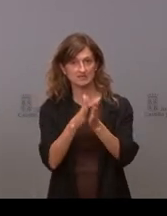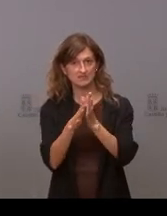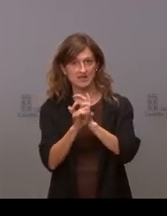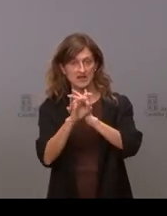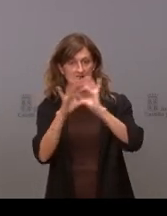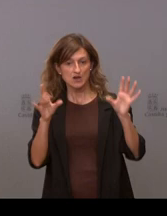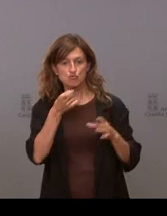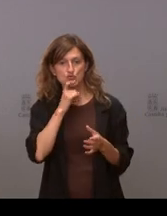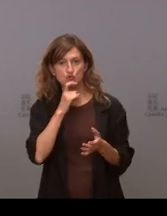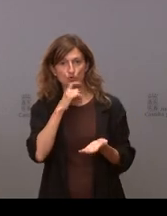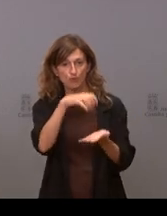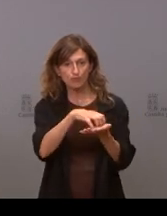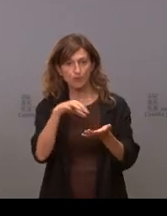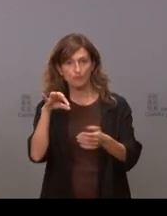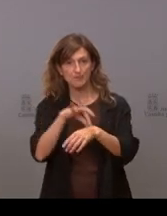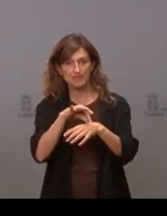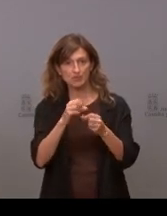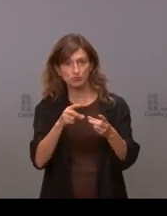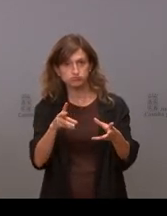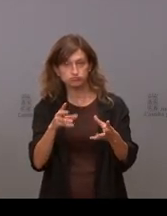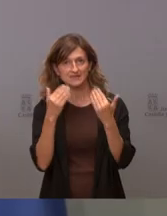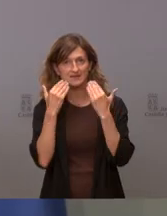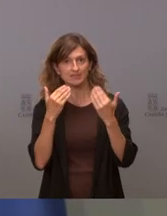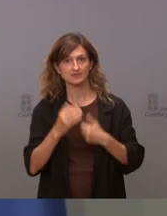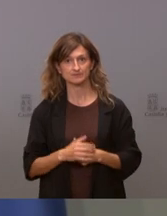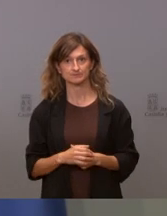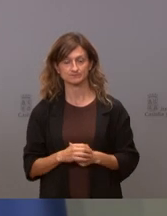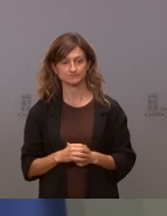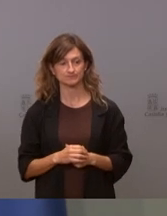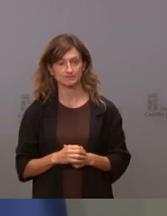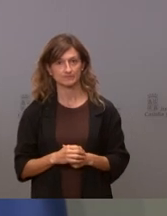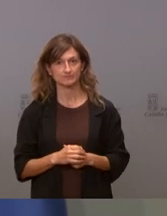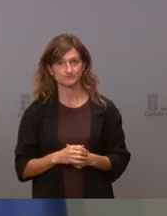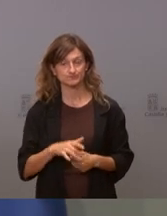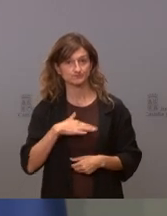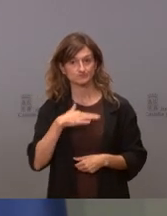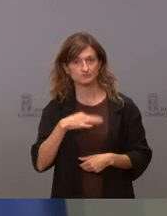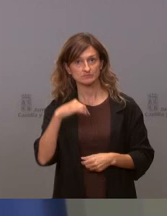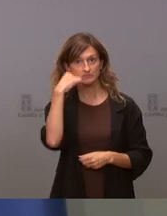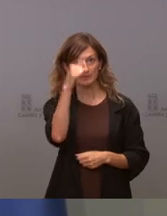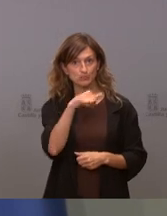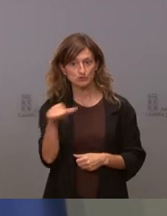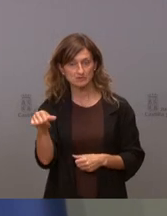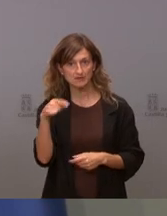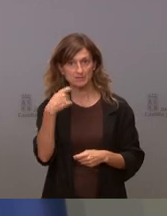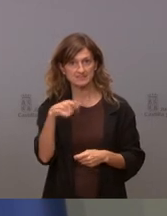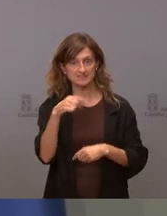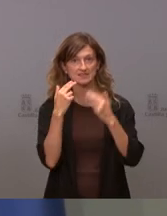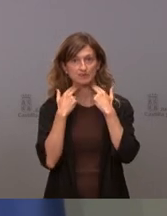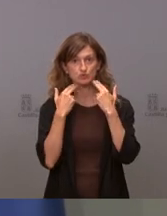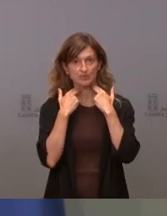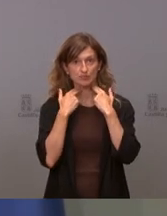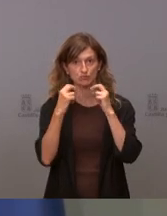quedarían esos consultorios con esos médicos muchas gracias es lo que vamos a hacer la próxima semana con todos los presidentes de la diputación